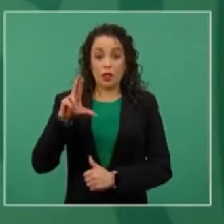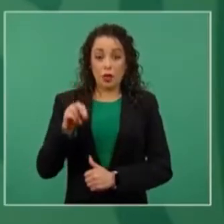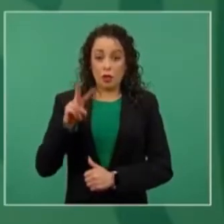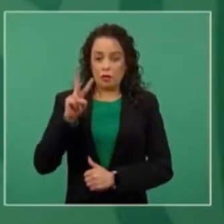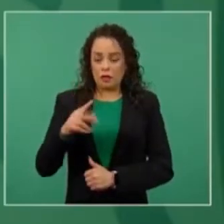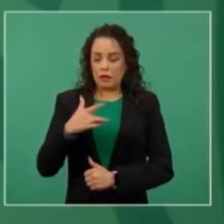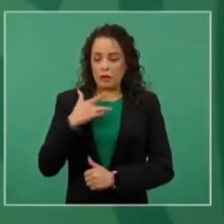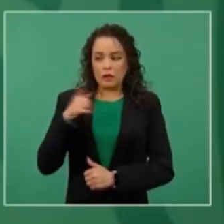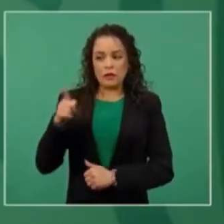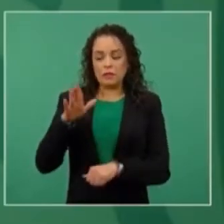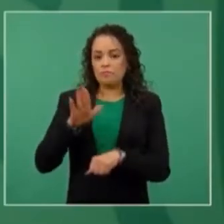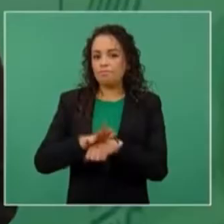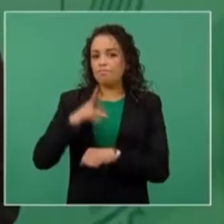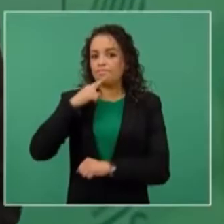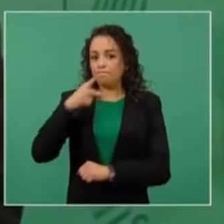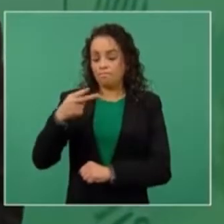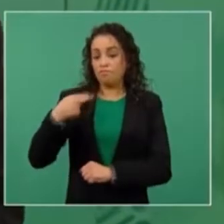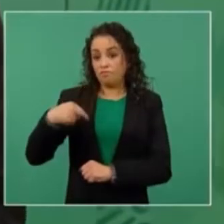mejor.